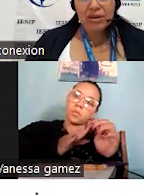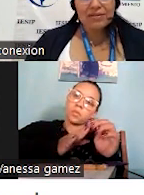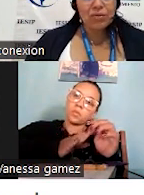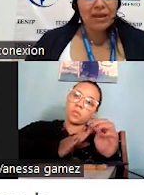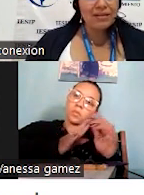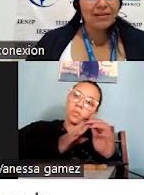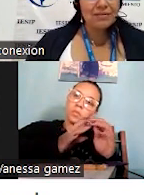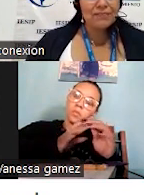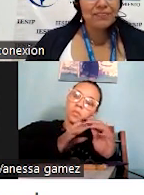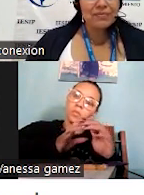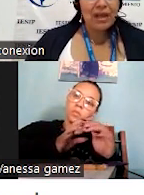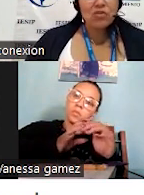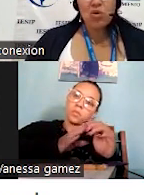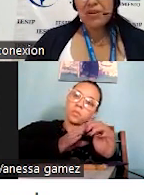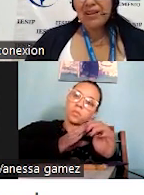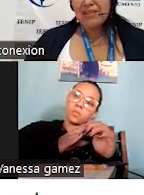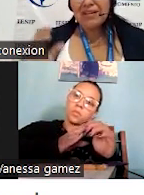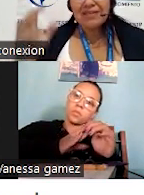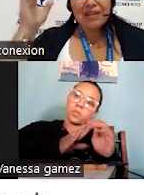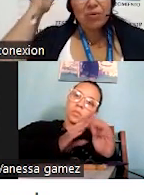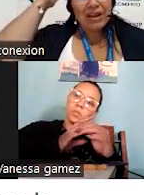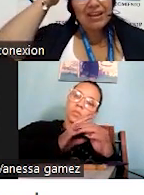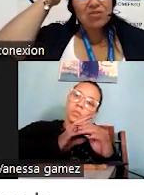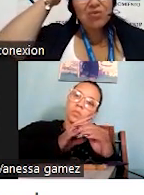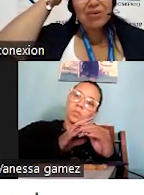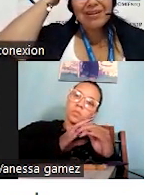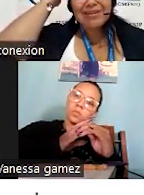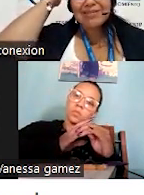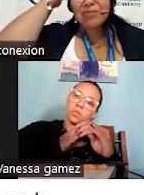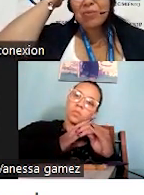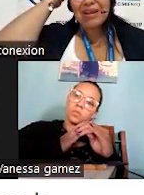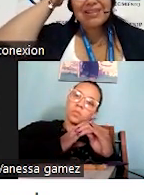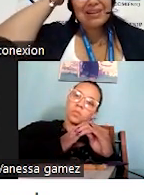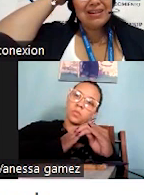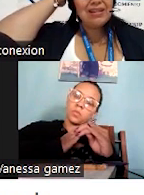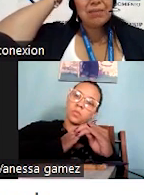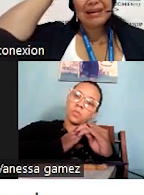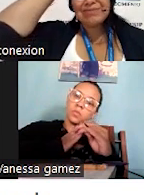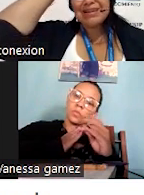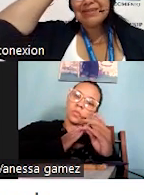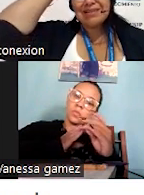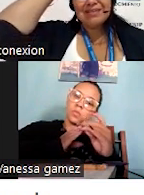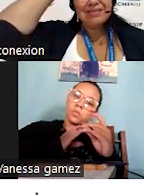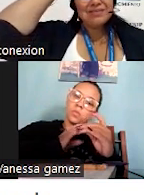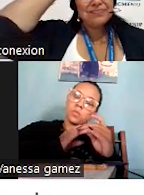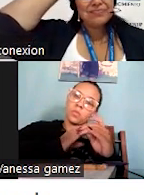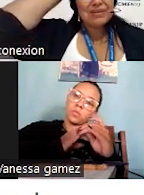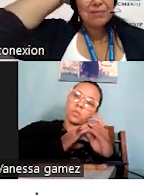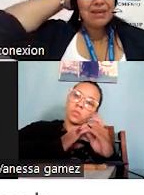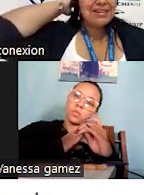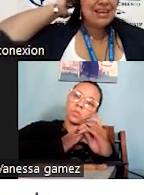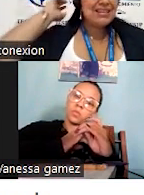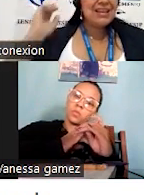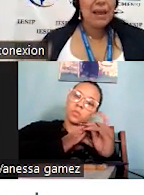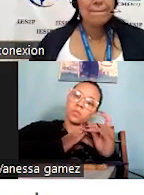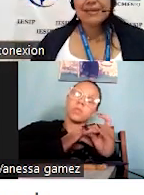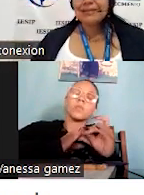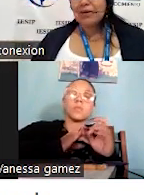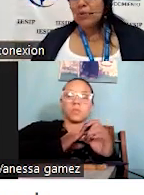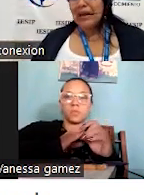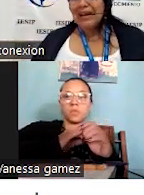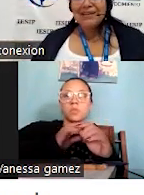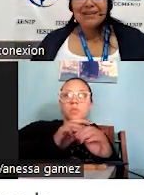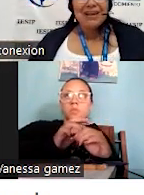hoteles y los restaurantes. No, en ese restaurant, eso es, no, me atienden de maravilla. Me atienden